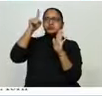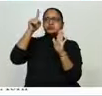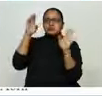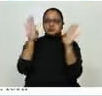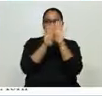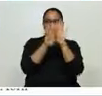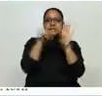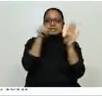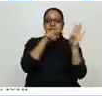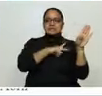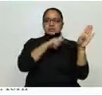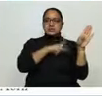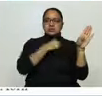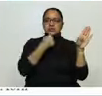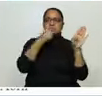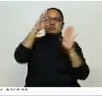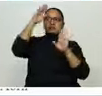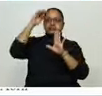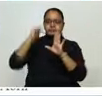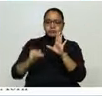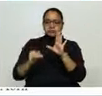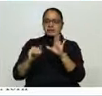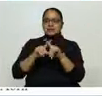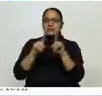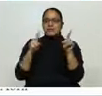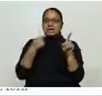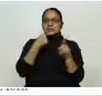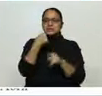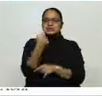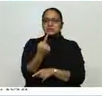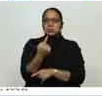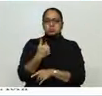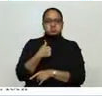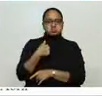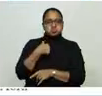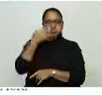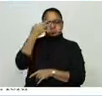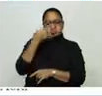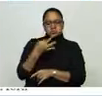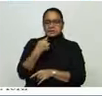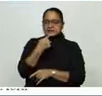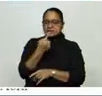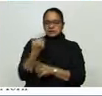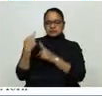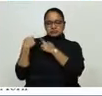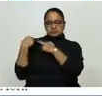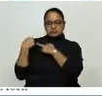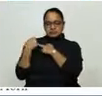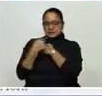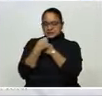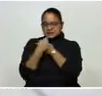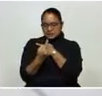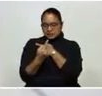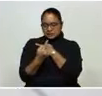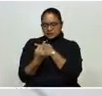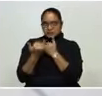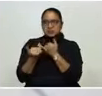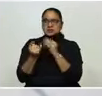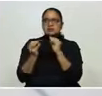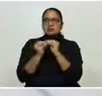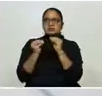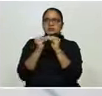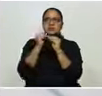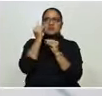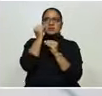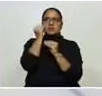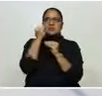esa disminución, pero Presidente, yo sigo siendo y con responsabilidad se lo digo, una vez que tengamos más capacidad